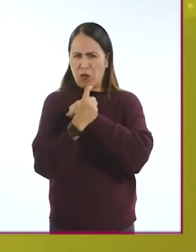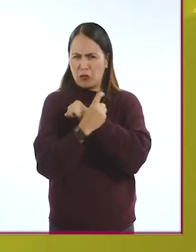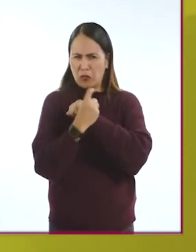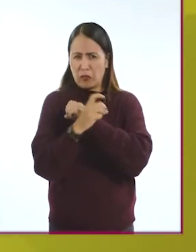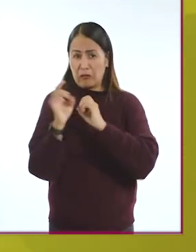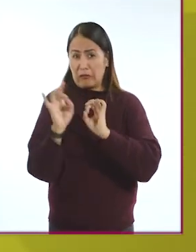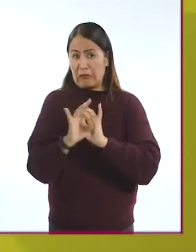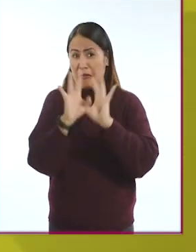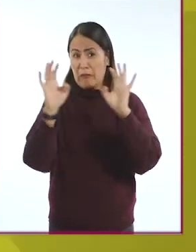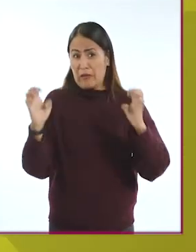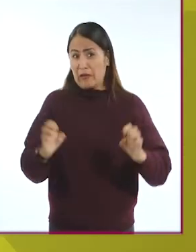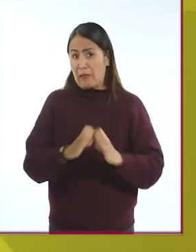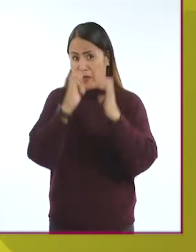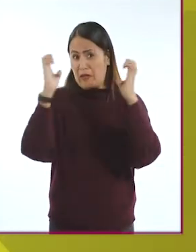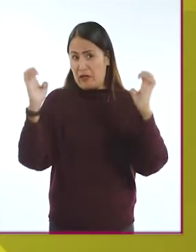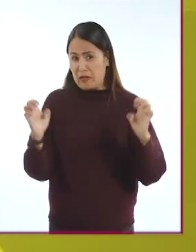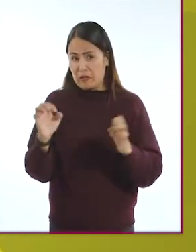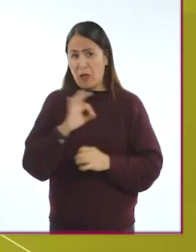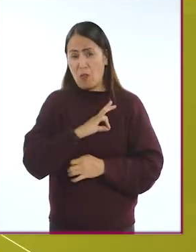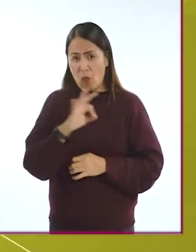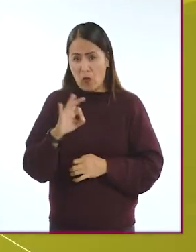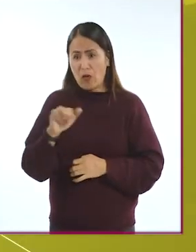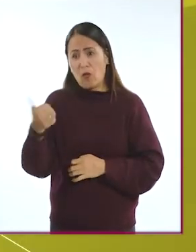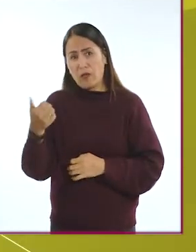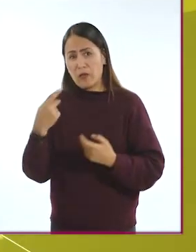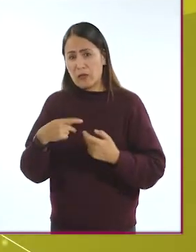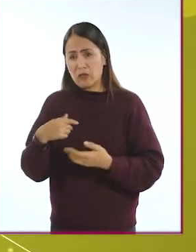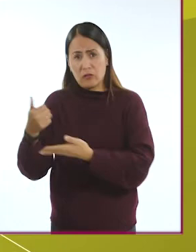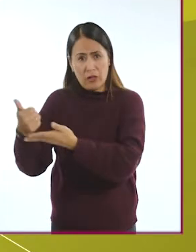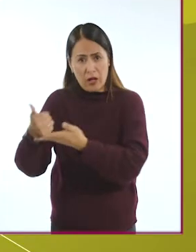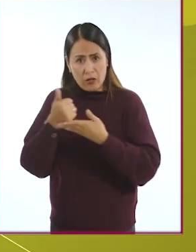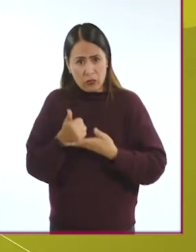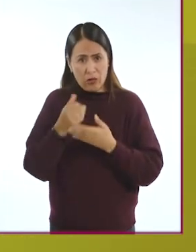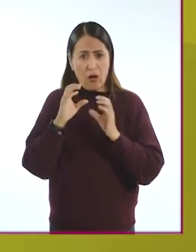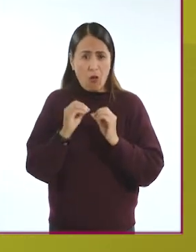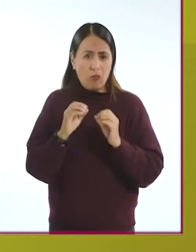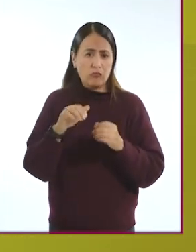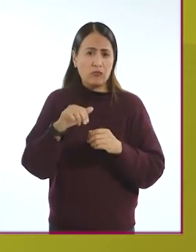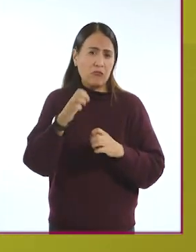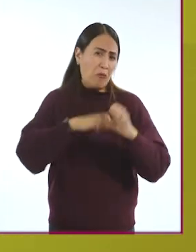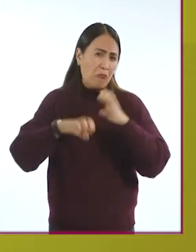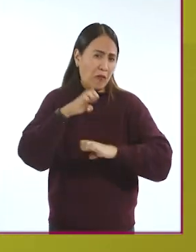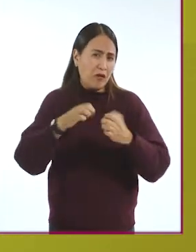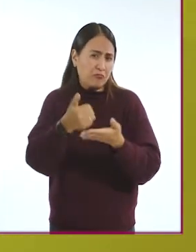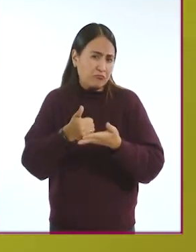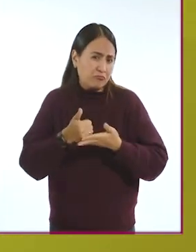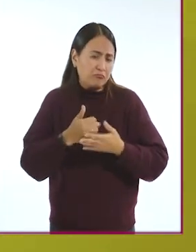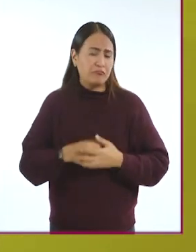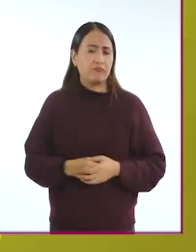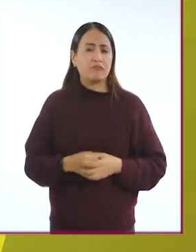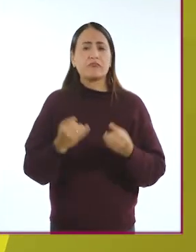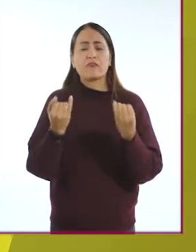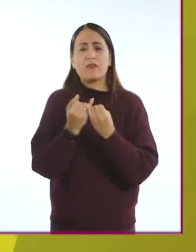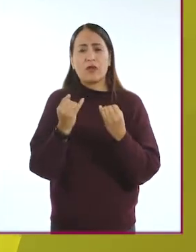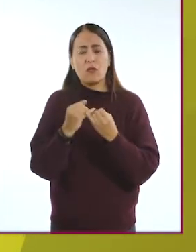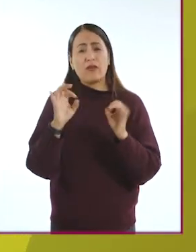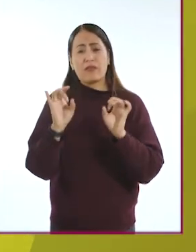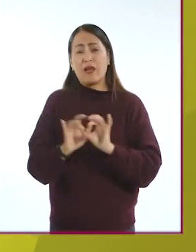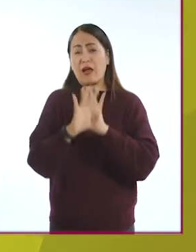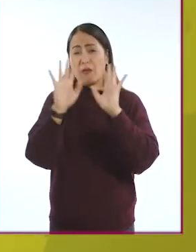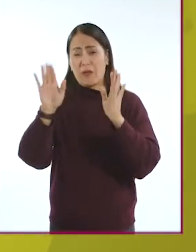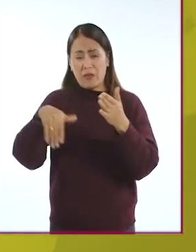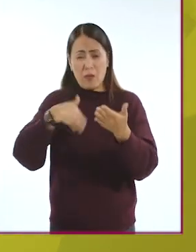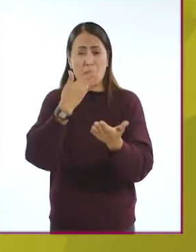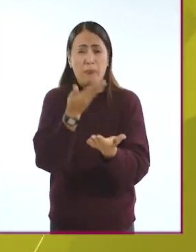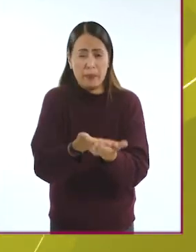en caso de emergencia personal para obtener ayuda de otra persona o servicio. También existen los detectores de